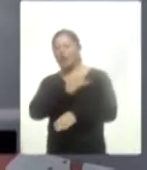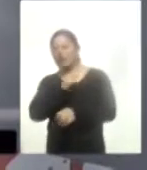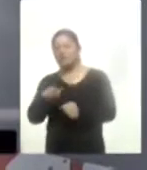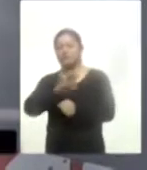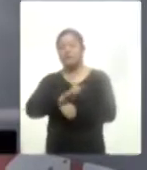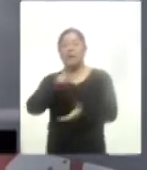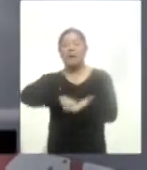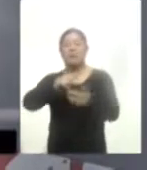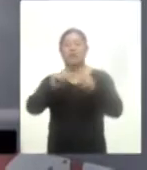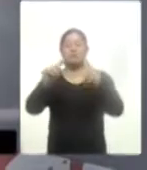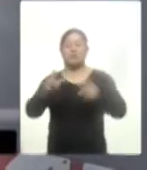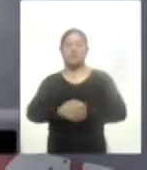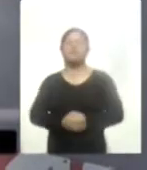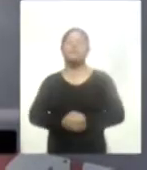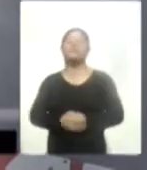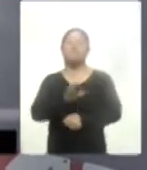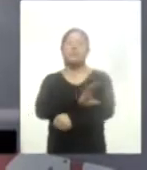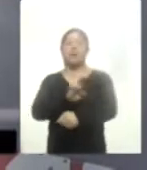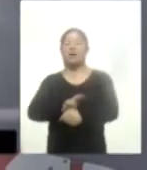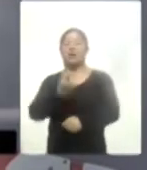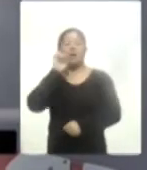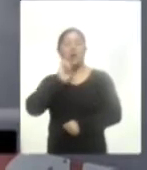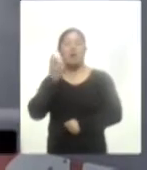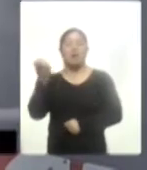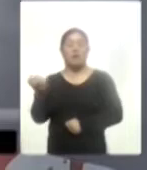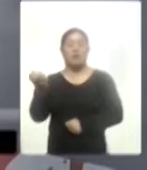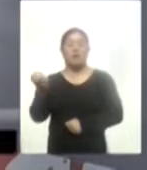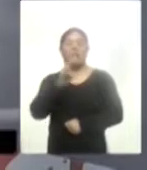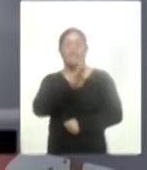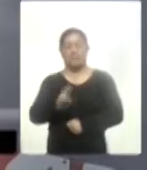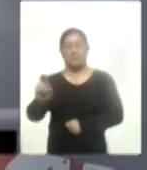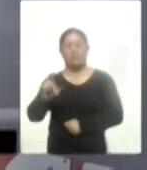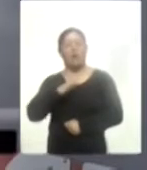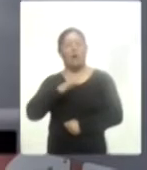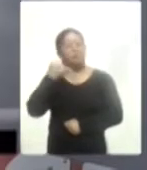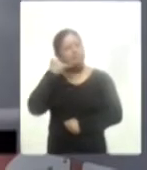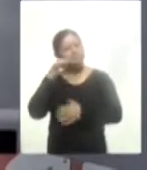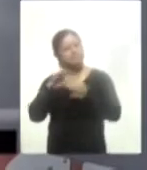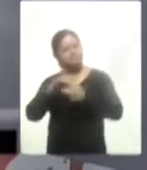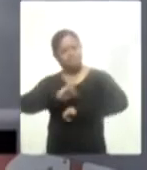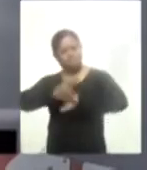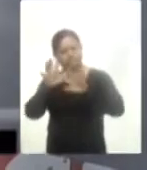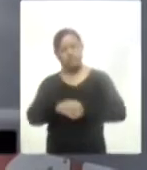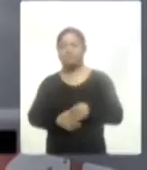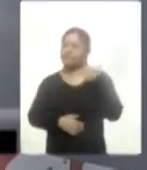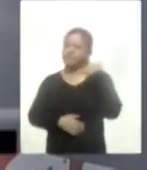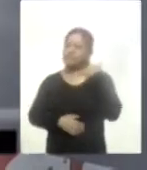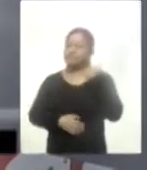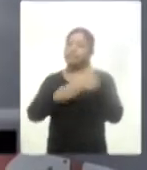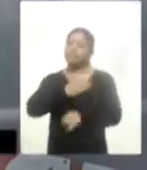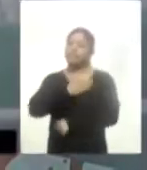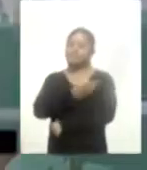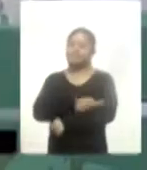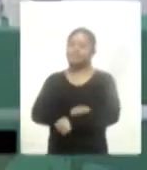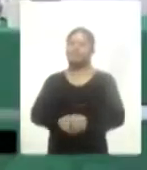la entidad. Para ello, mi compañera Belén Rodríguez nos tiene todos los detalles en la vía telefónica. Buenas tardes, Belén. ¿Qué tal, Susan?